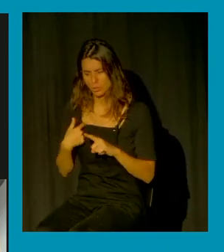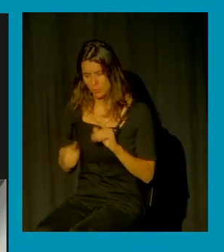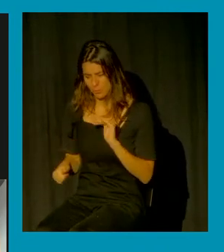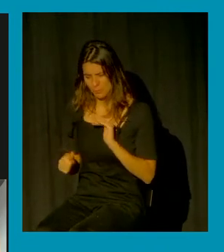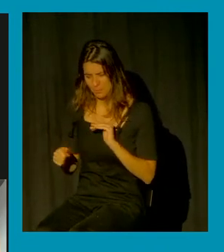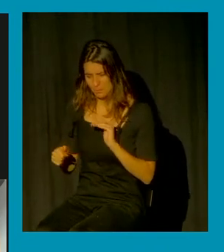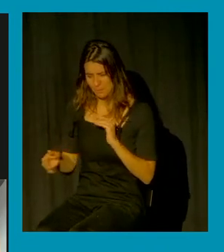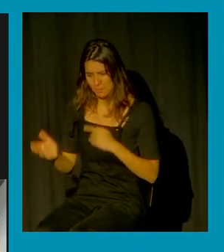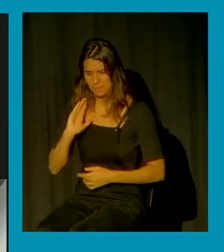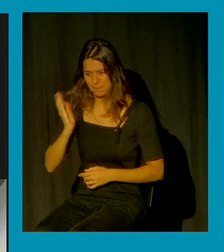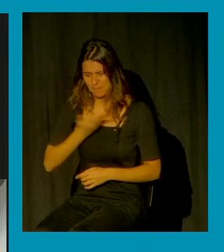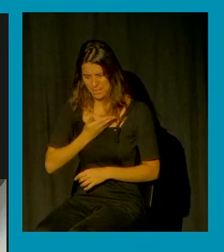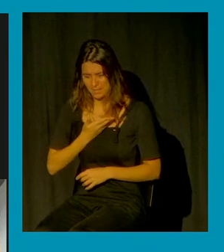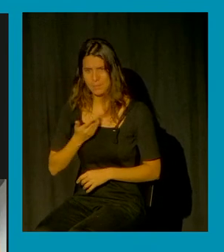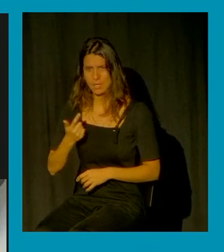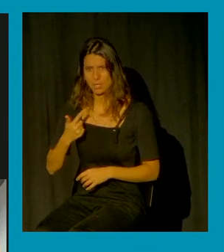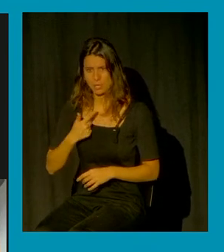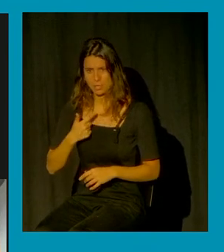no deberías tener